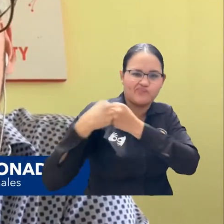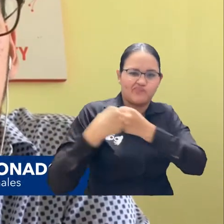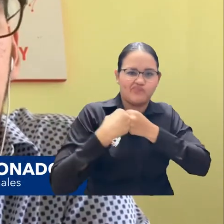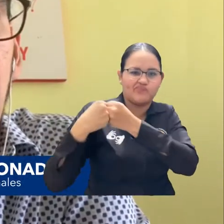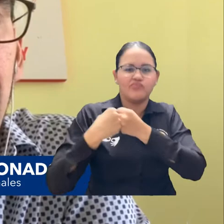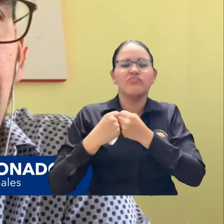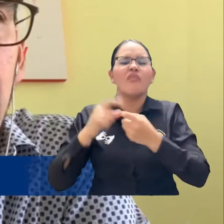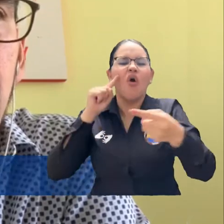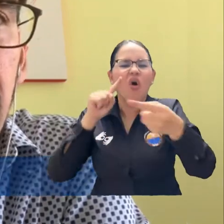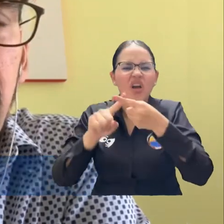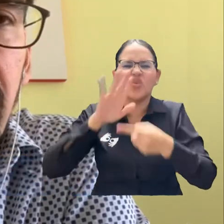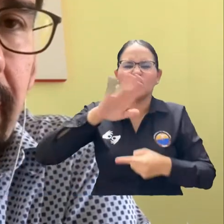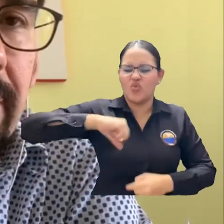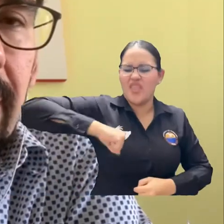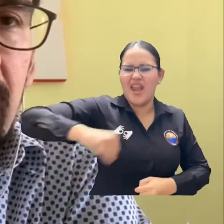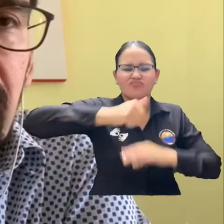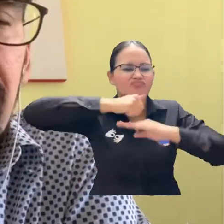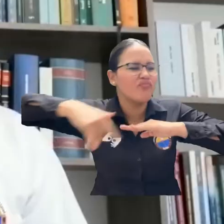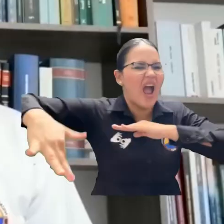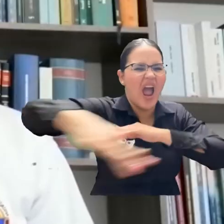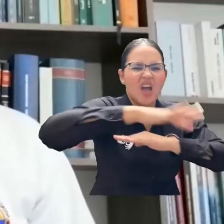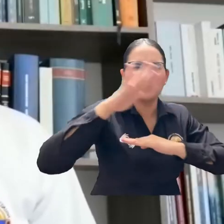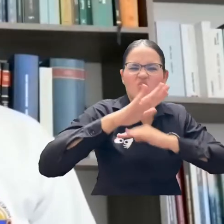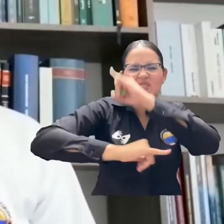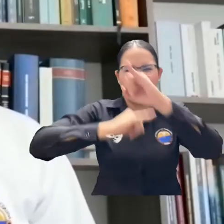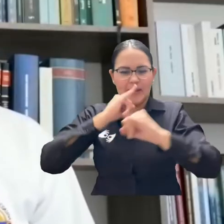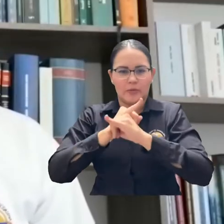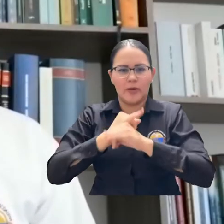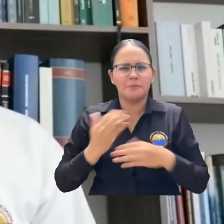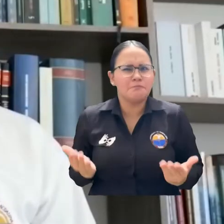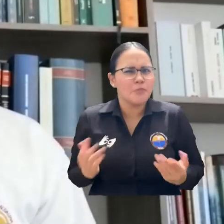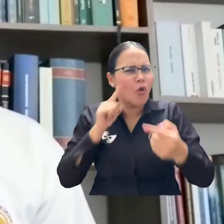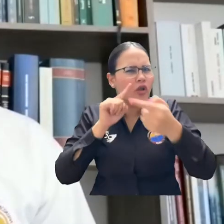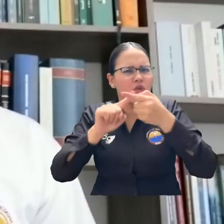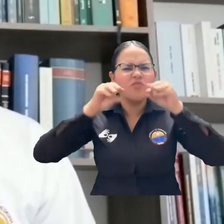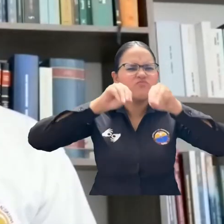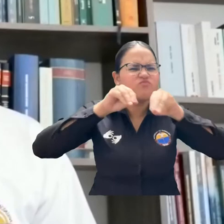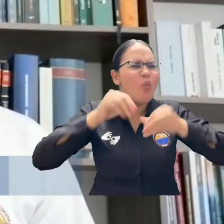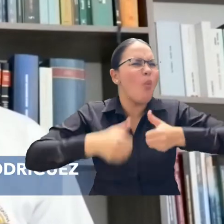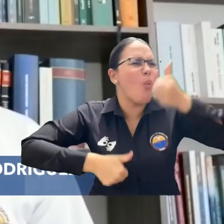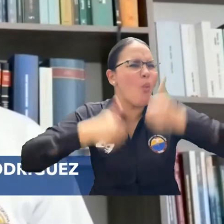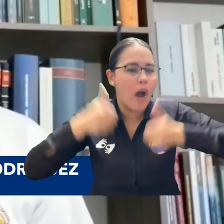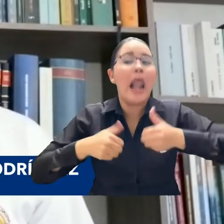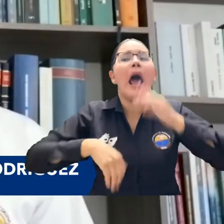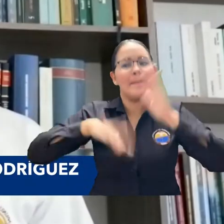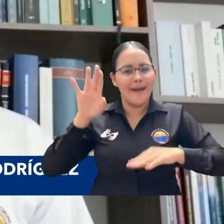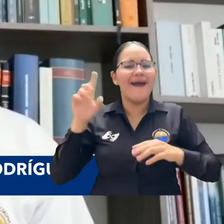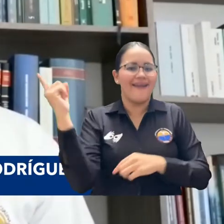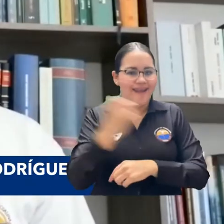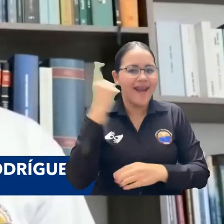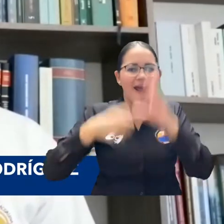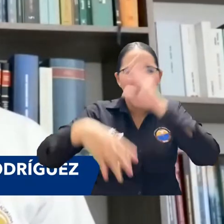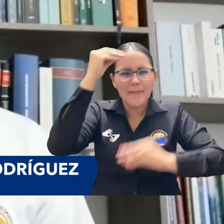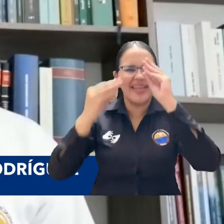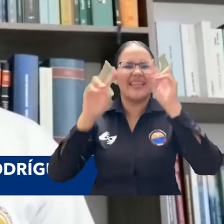en el Área de Derecho Marítimo e Internacional. Esta convocatoria busca formar doctores en esta área del Derecho